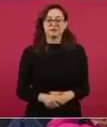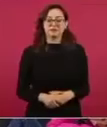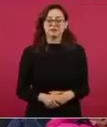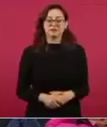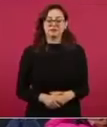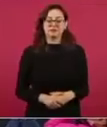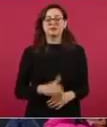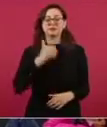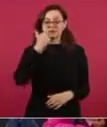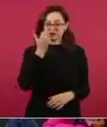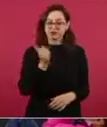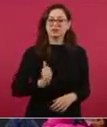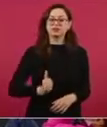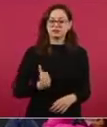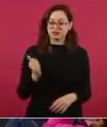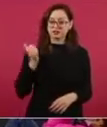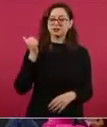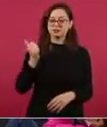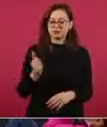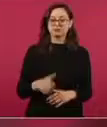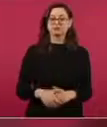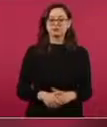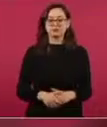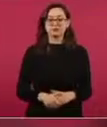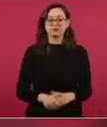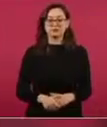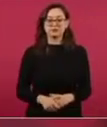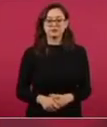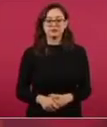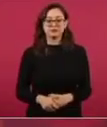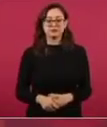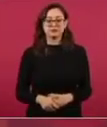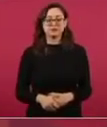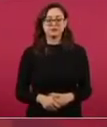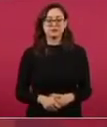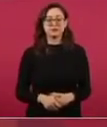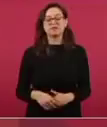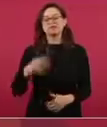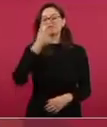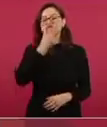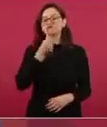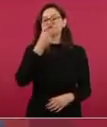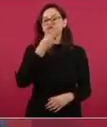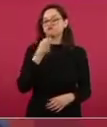Ayer dije que este señor Alarraki